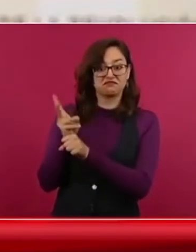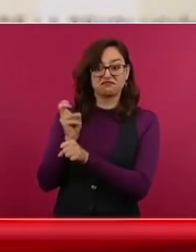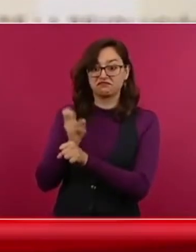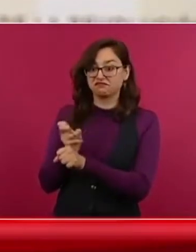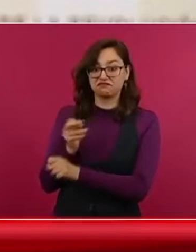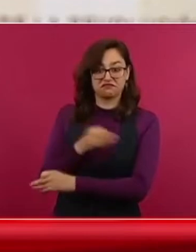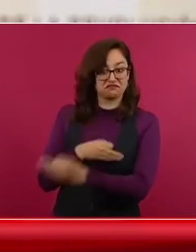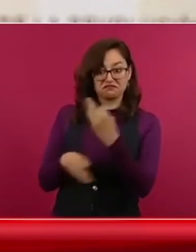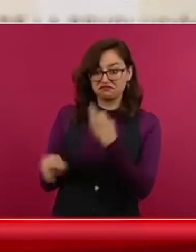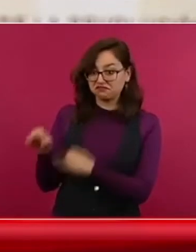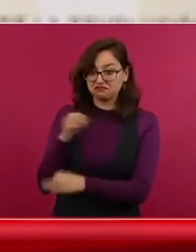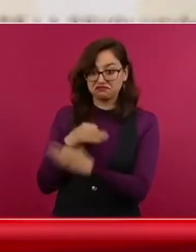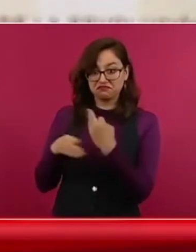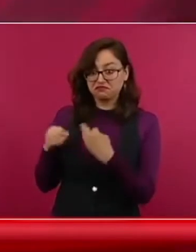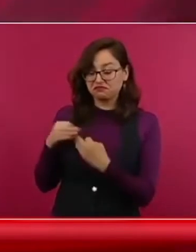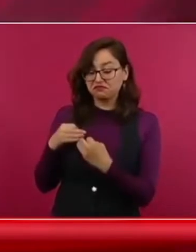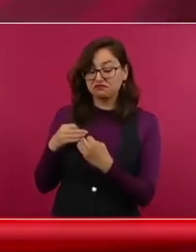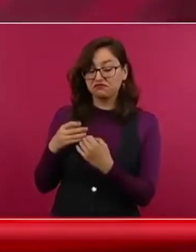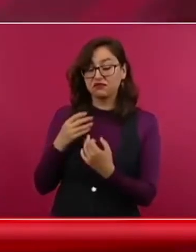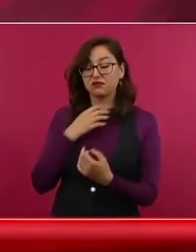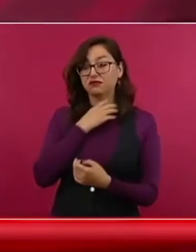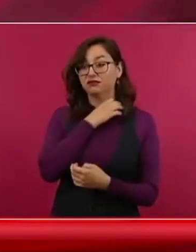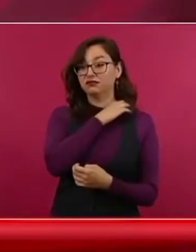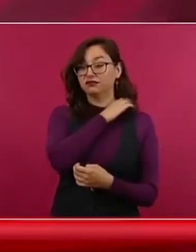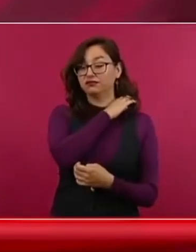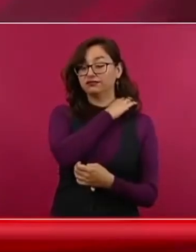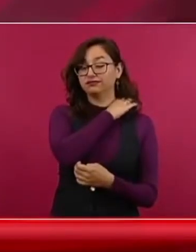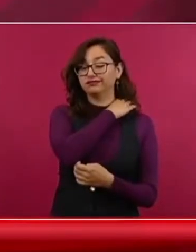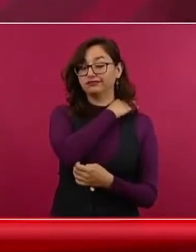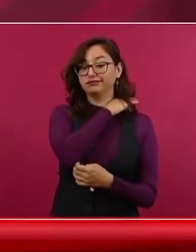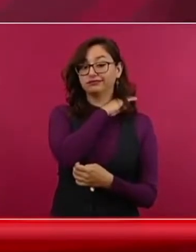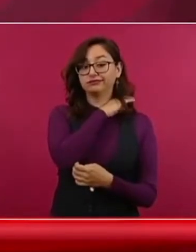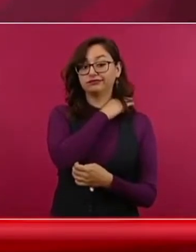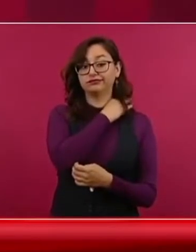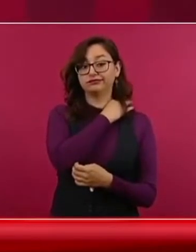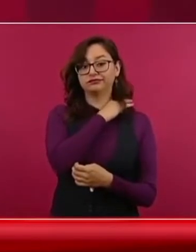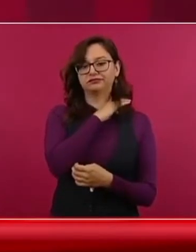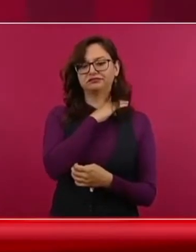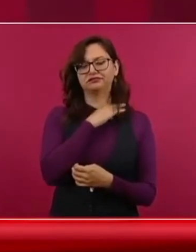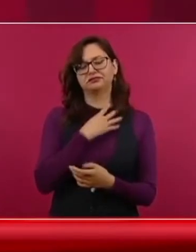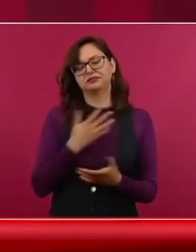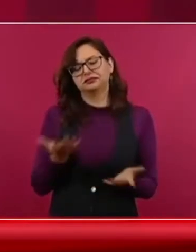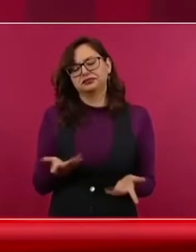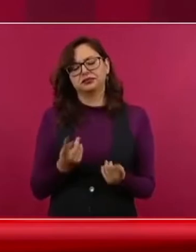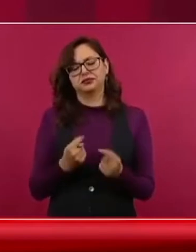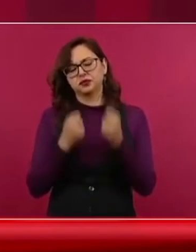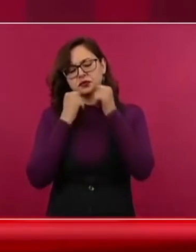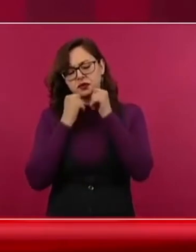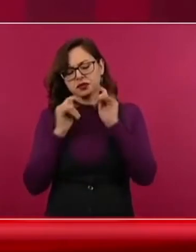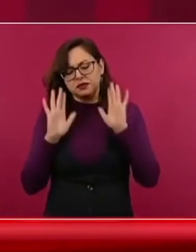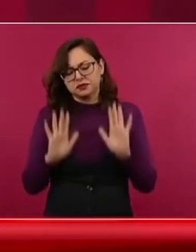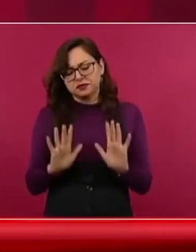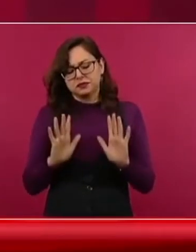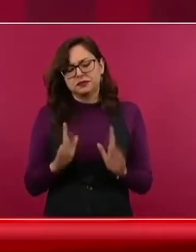que de todas maneras nos sigamos respetando,